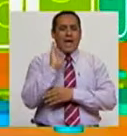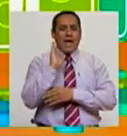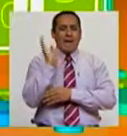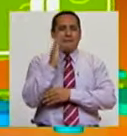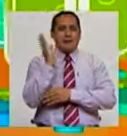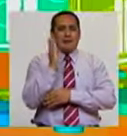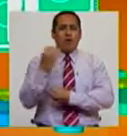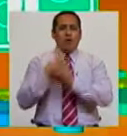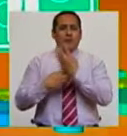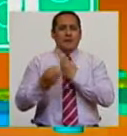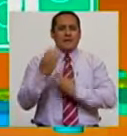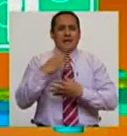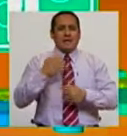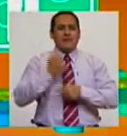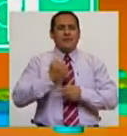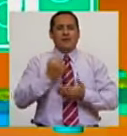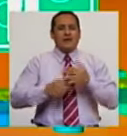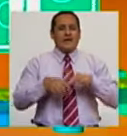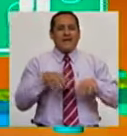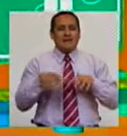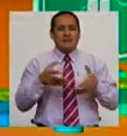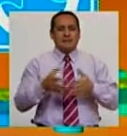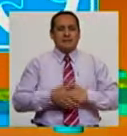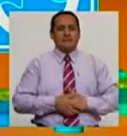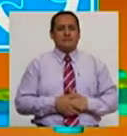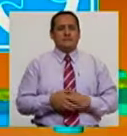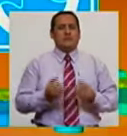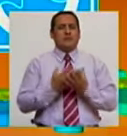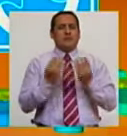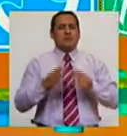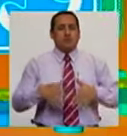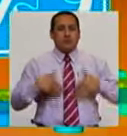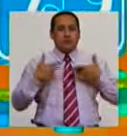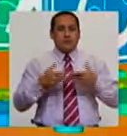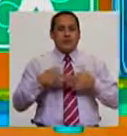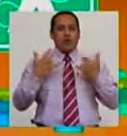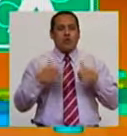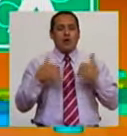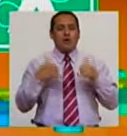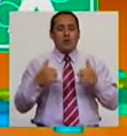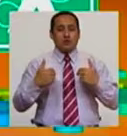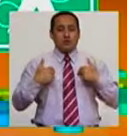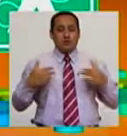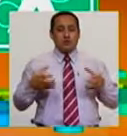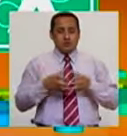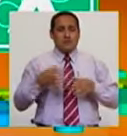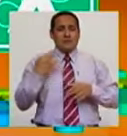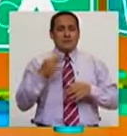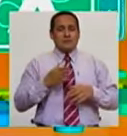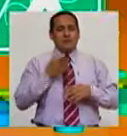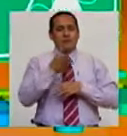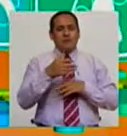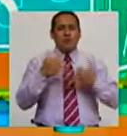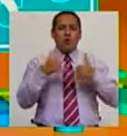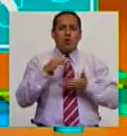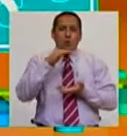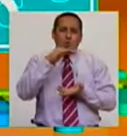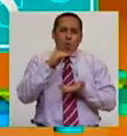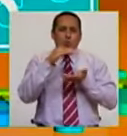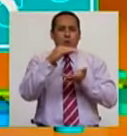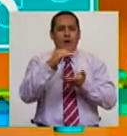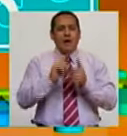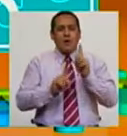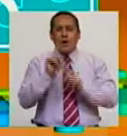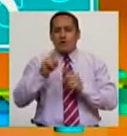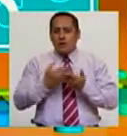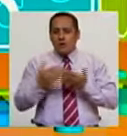Ellos nos contarán el trabajo que vienen realizando. Hay miles de posibilidades de juego en todo momento. Nosotros siempre llevamos algún juguetito o